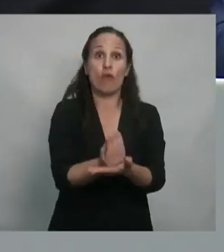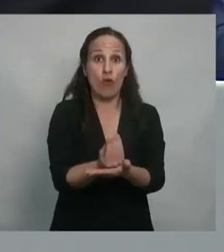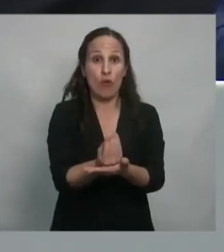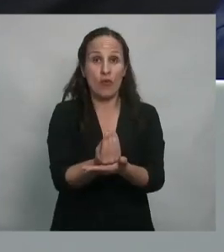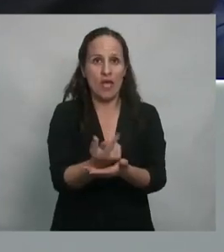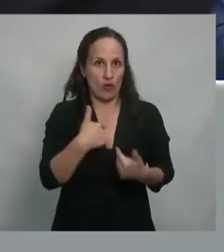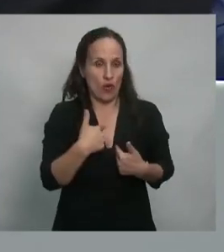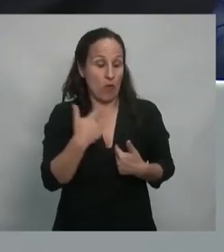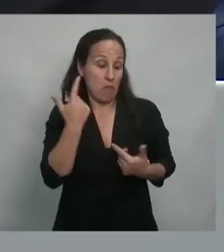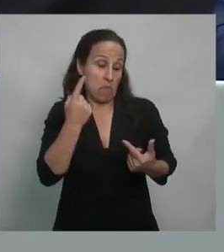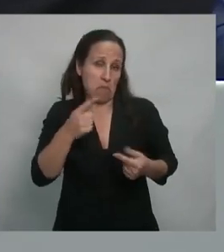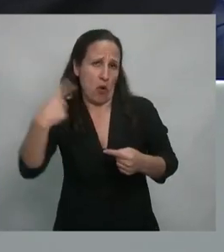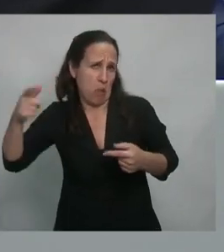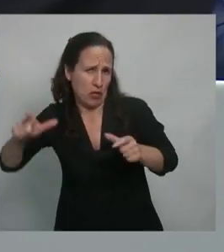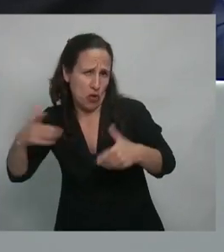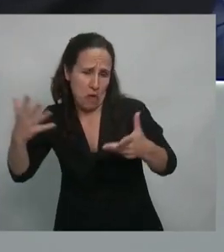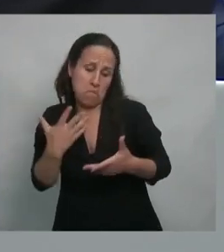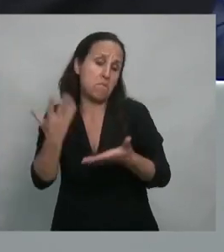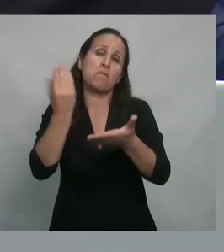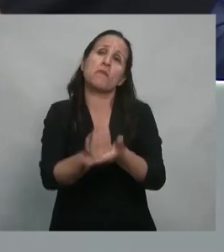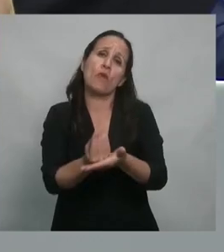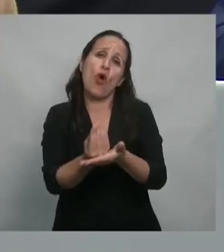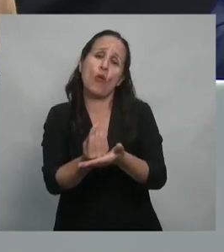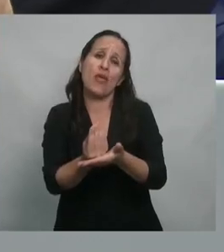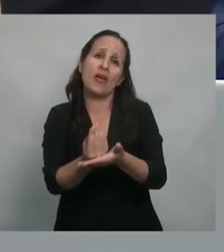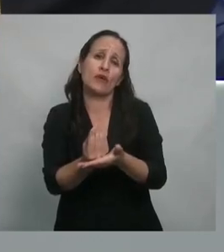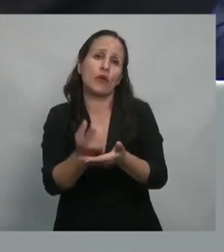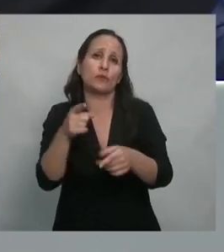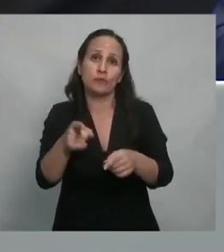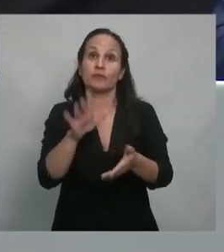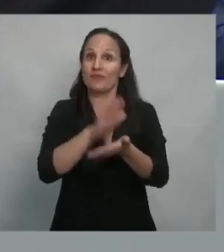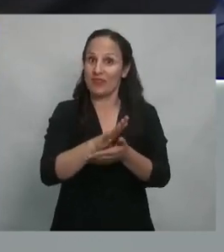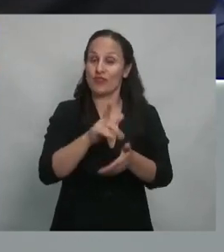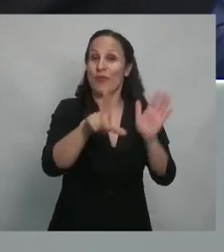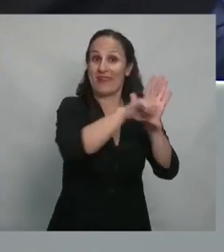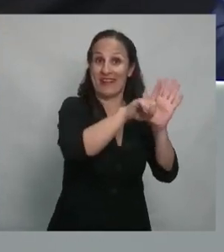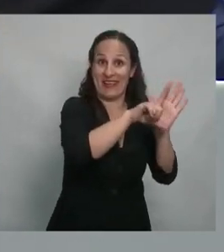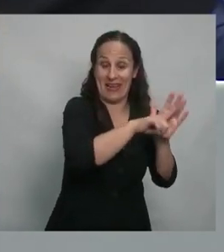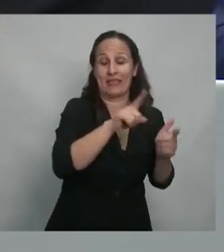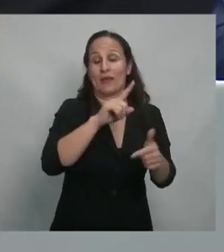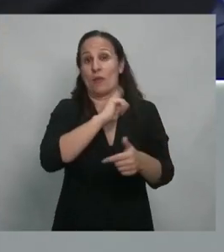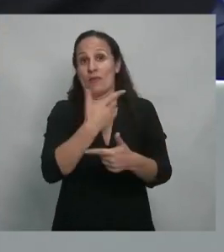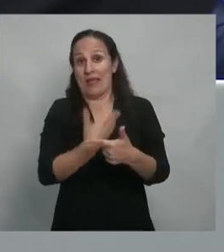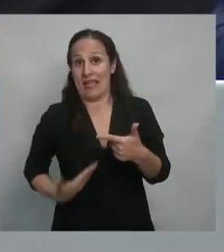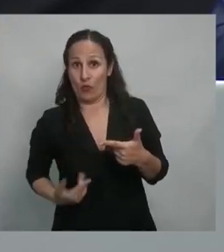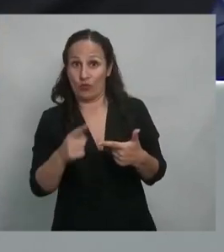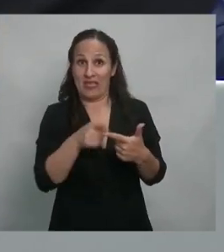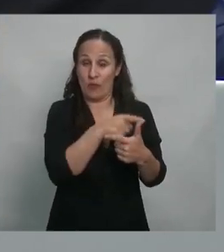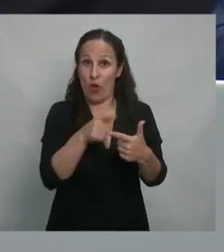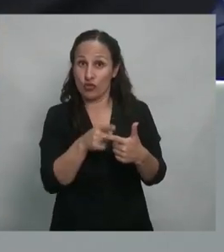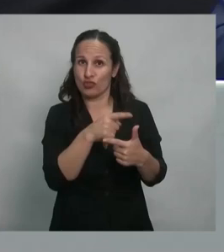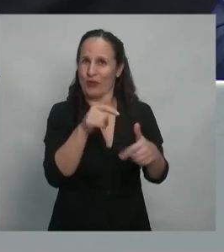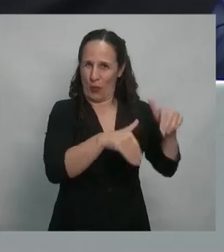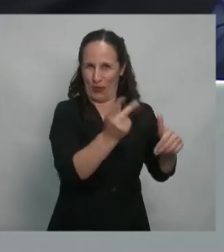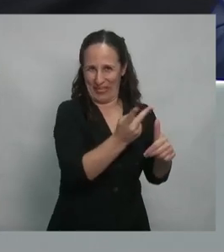si tenemos que representar lo que significa el gobierno del poder legislativo y el poder ejecutivo, que es lo que se somete